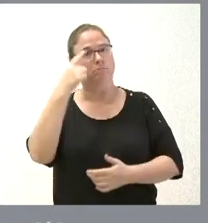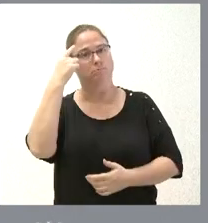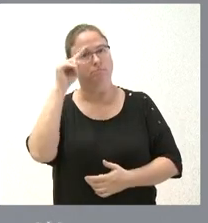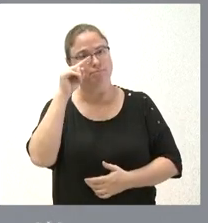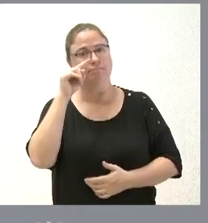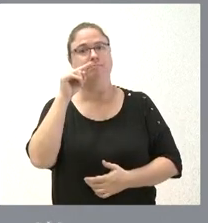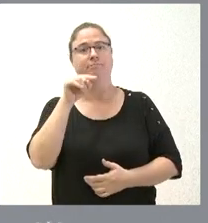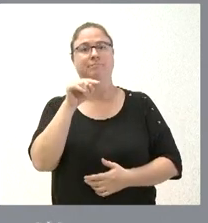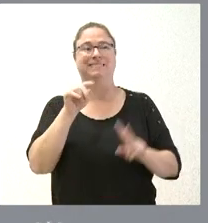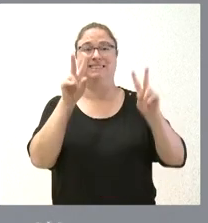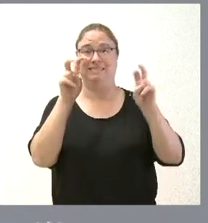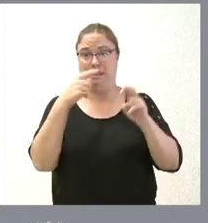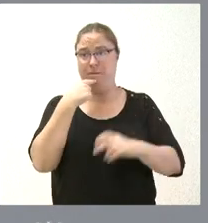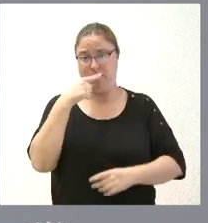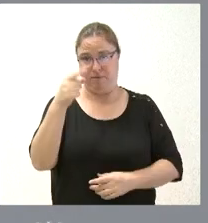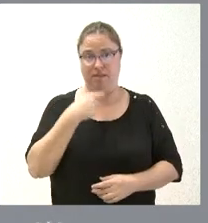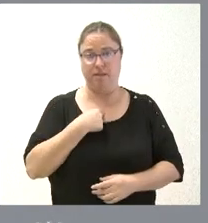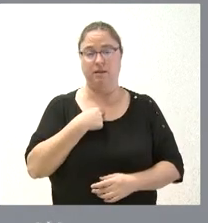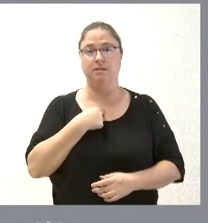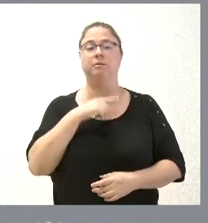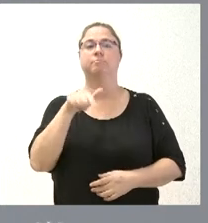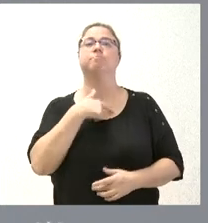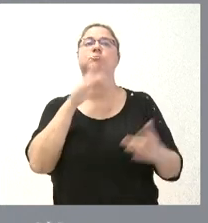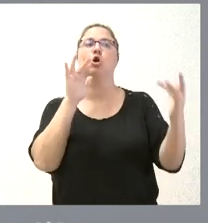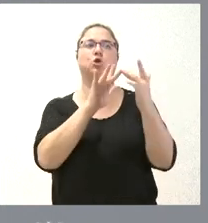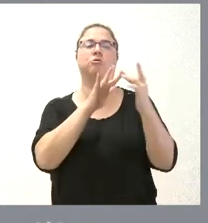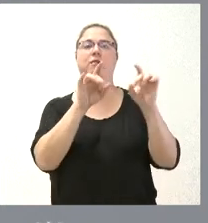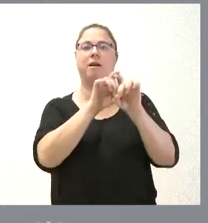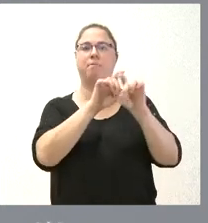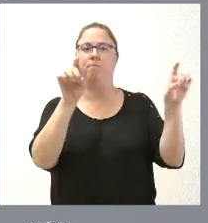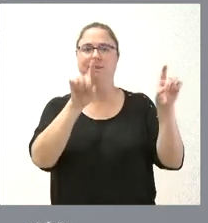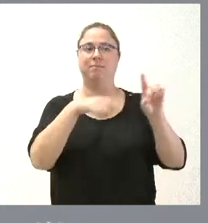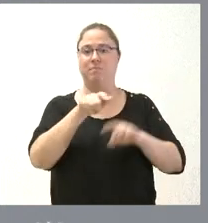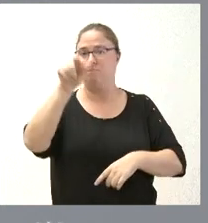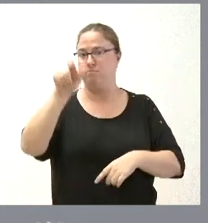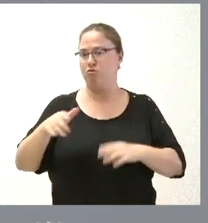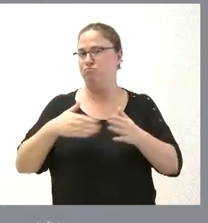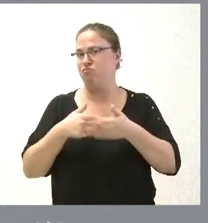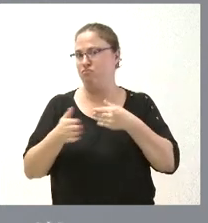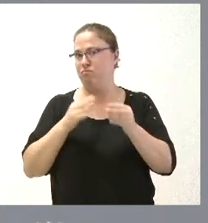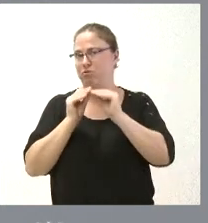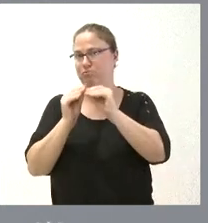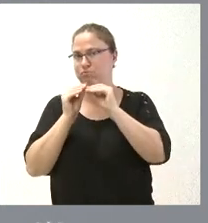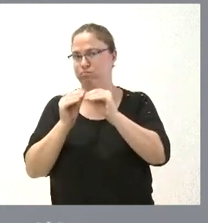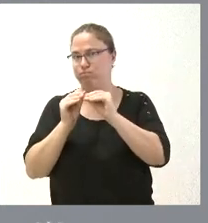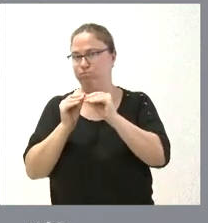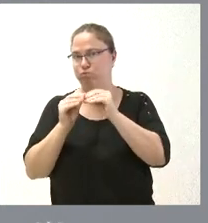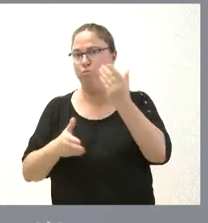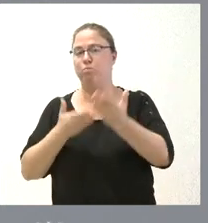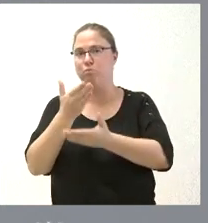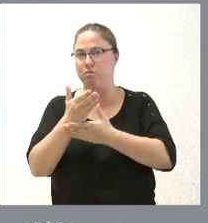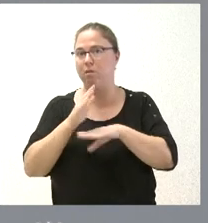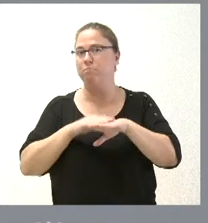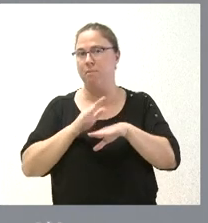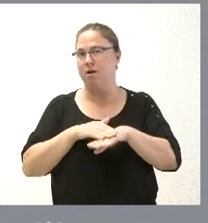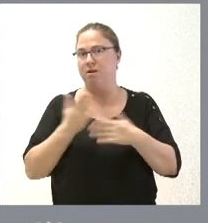este aspecto que usted señala, nos dirigimos a la empresa y a los creativos que habían formulado esta propuesta para que